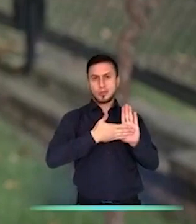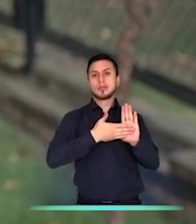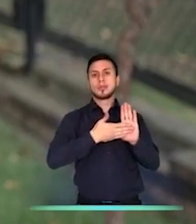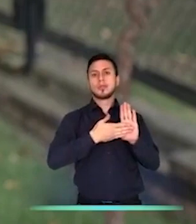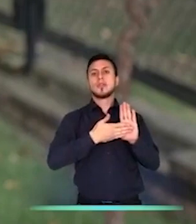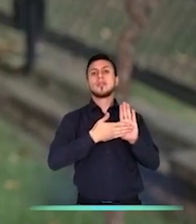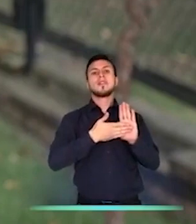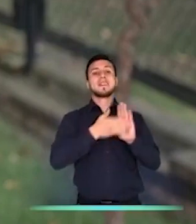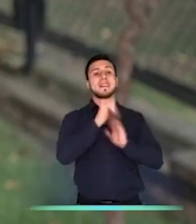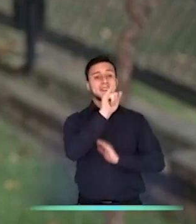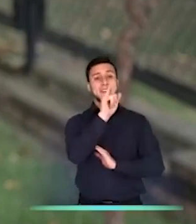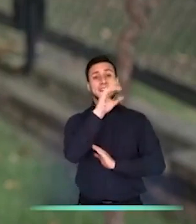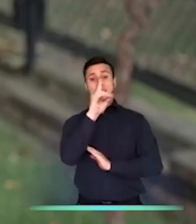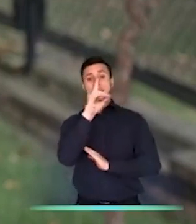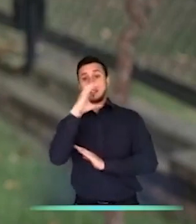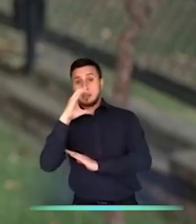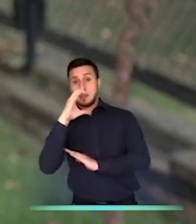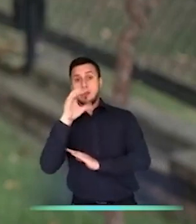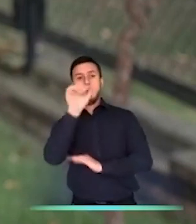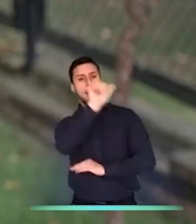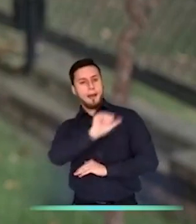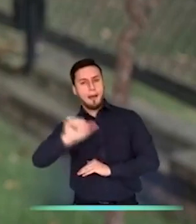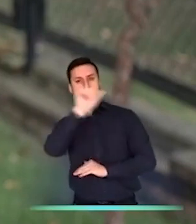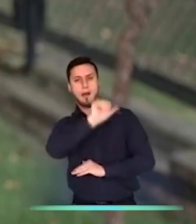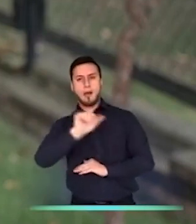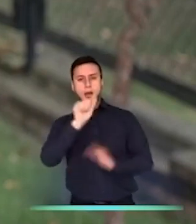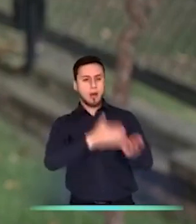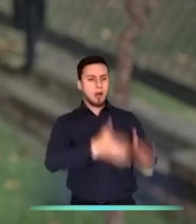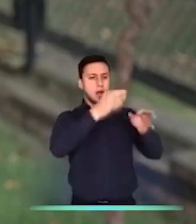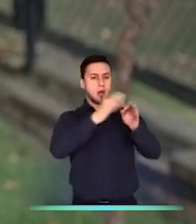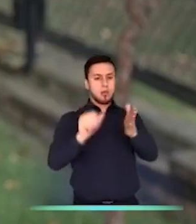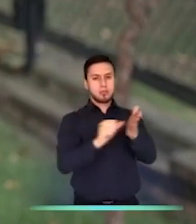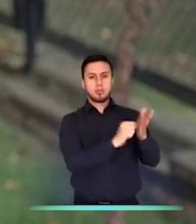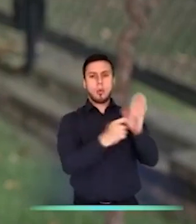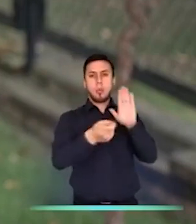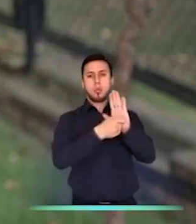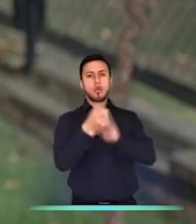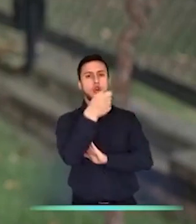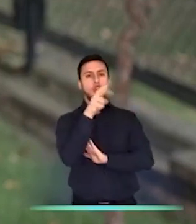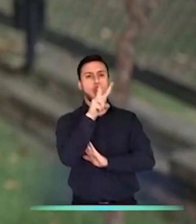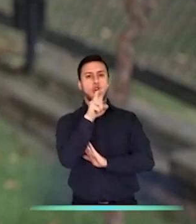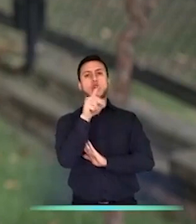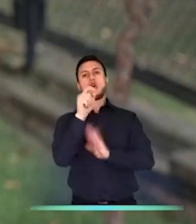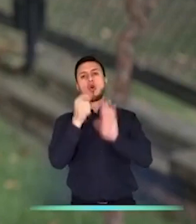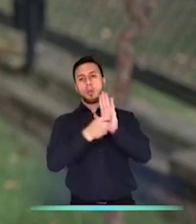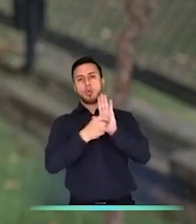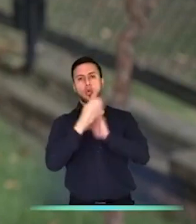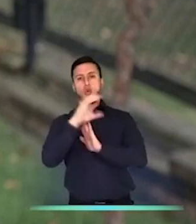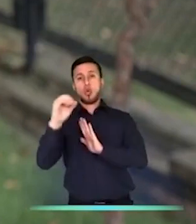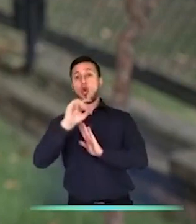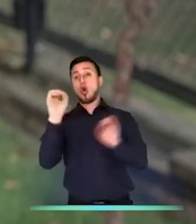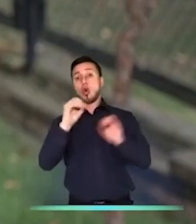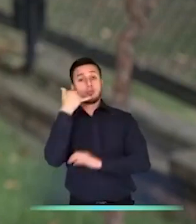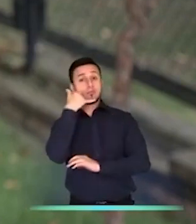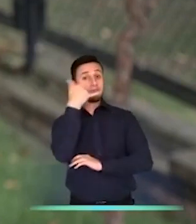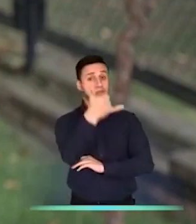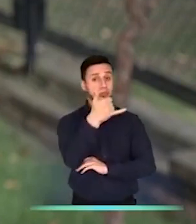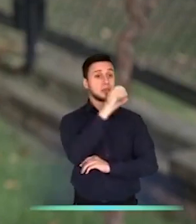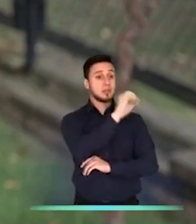soporteidc arroba registraduría.gob.co o comunicarte a la línea